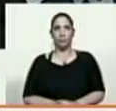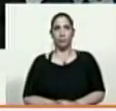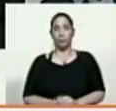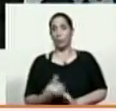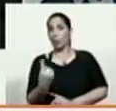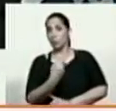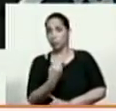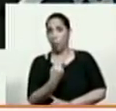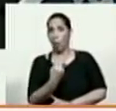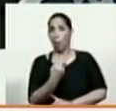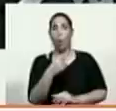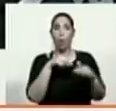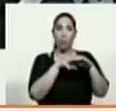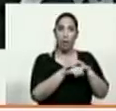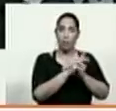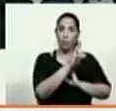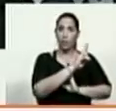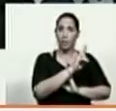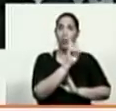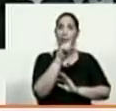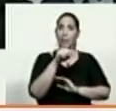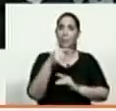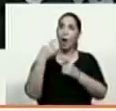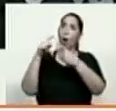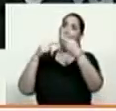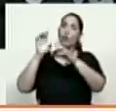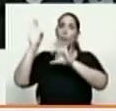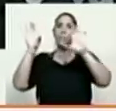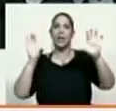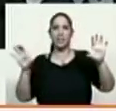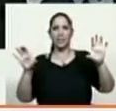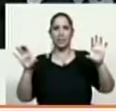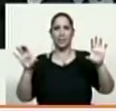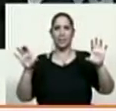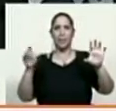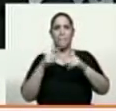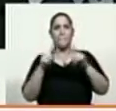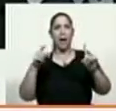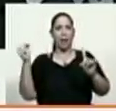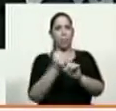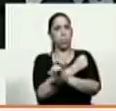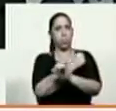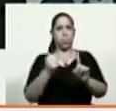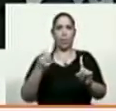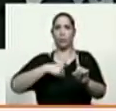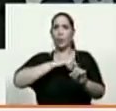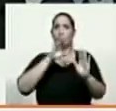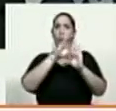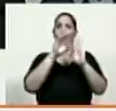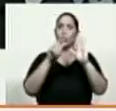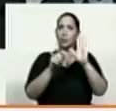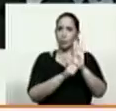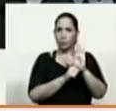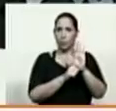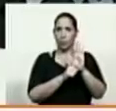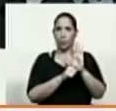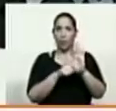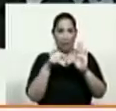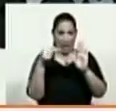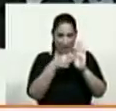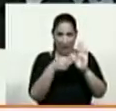sólo dentro de Venezuela, sino fuera para pisotear nuestra Constitución que fue votada de manera masiva